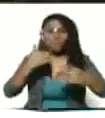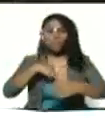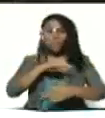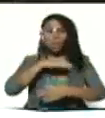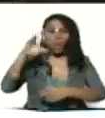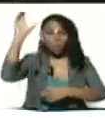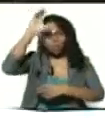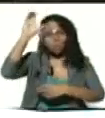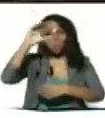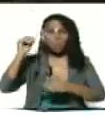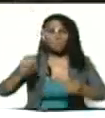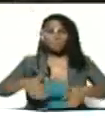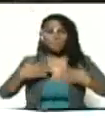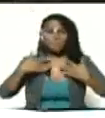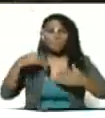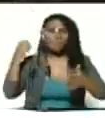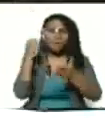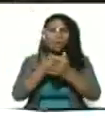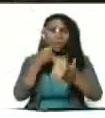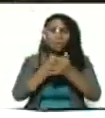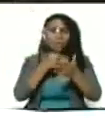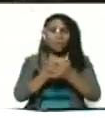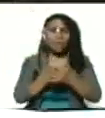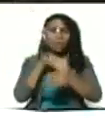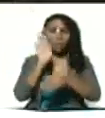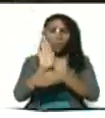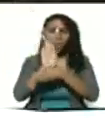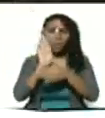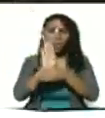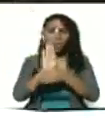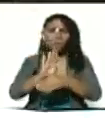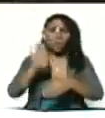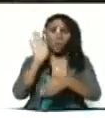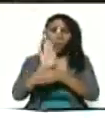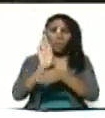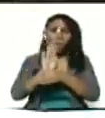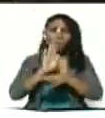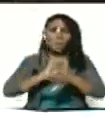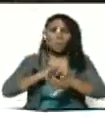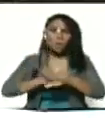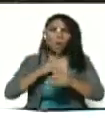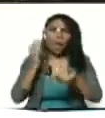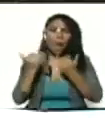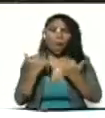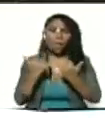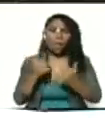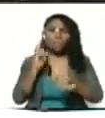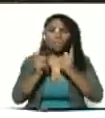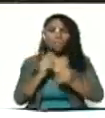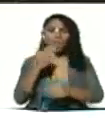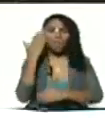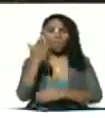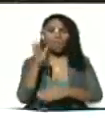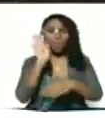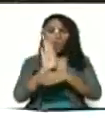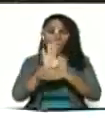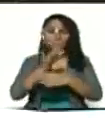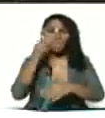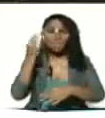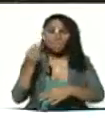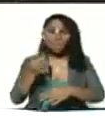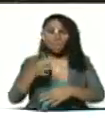conciencia nuestra motivación de lucha y nos cuidemos nos cuidemos porque ahora depende de ti cuidarte de verdad